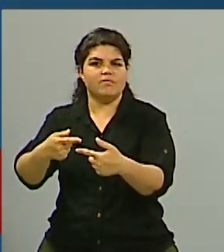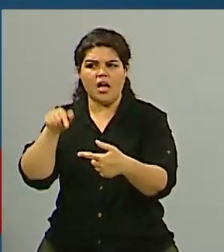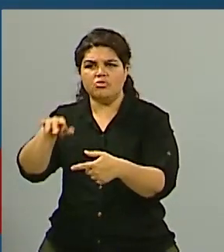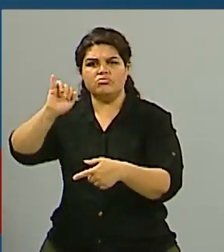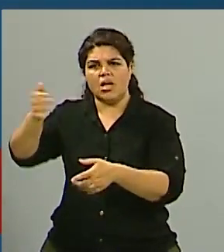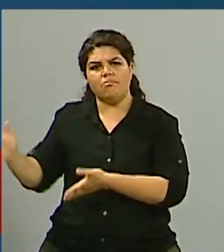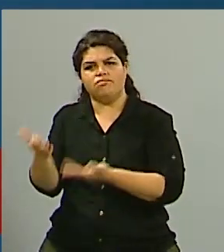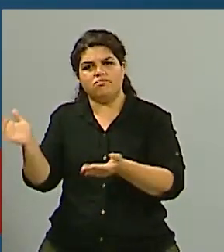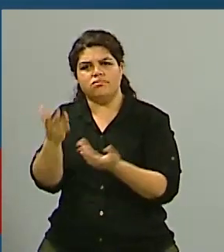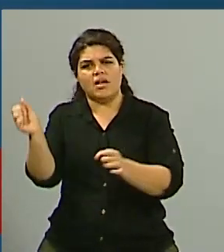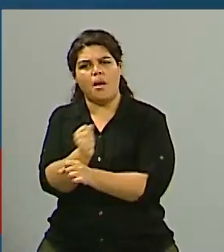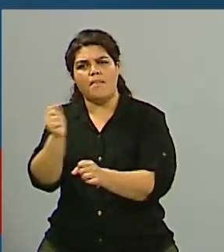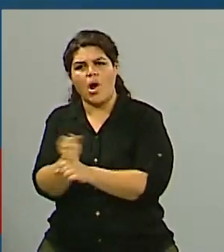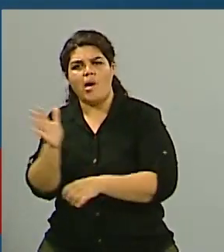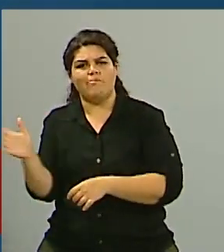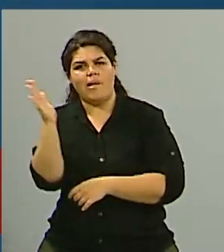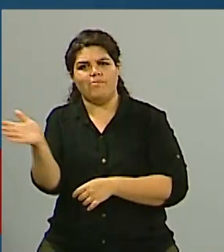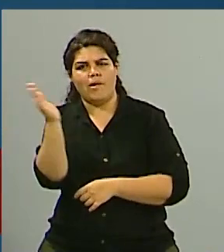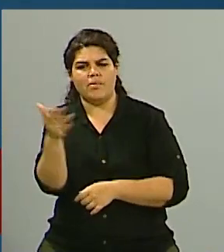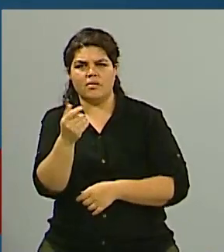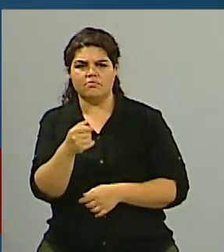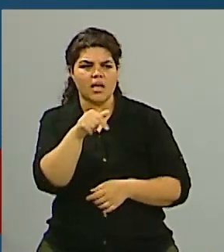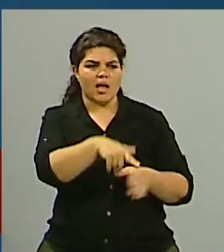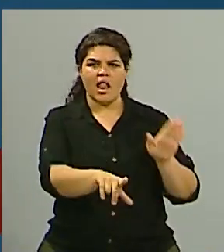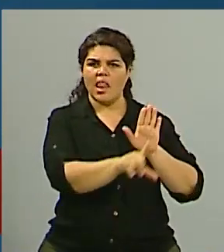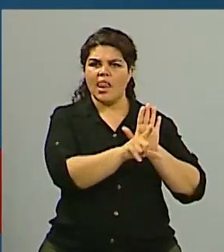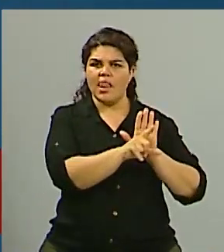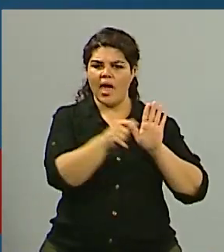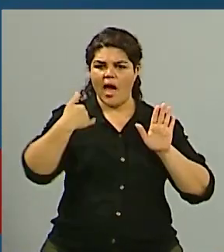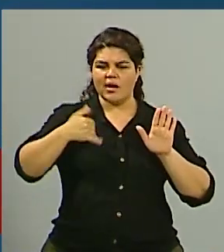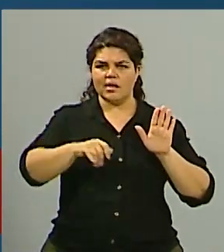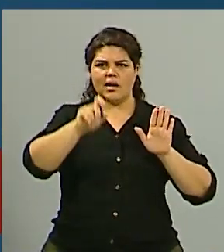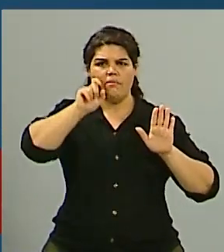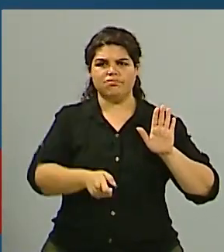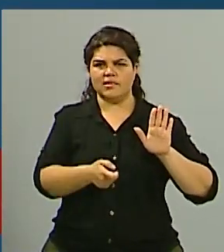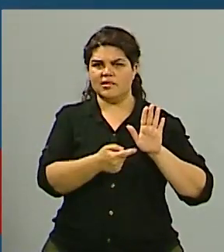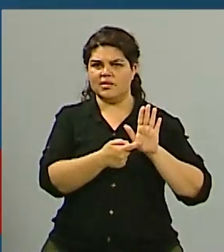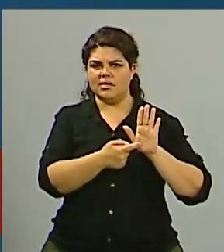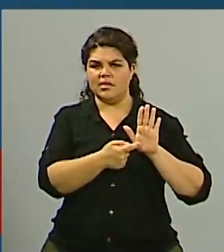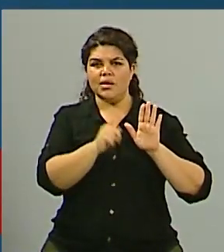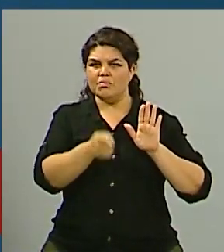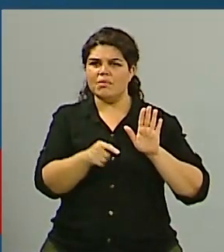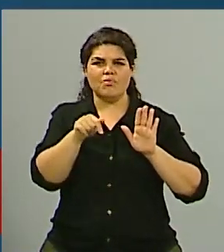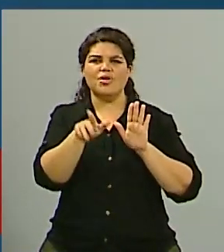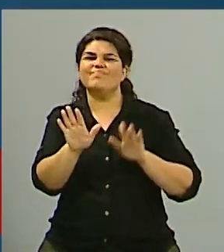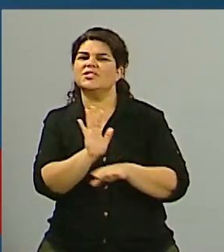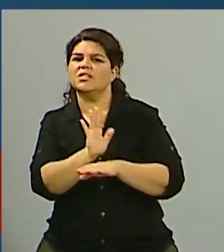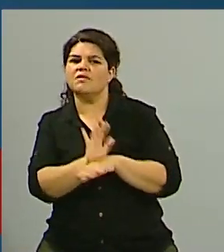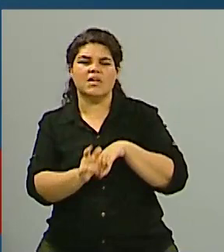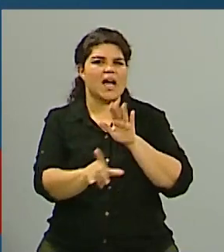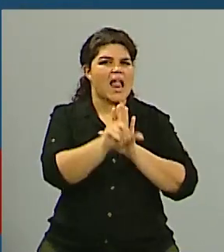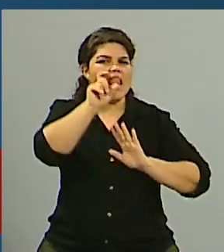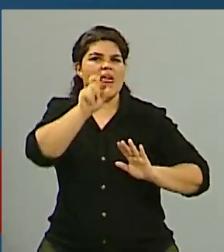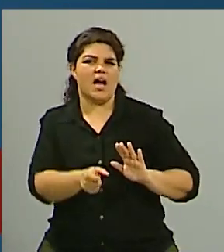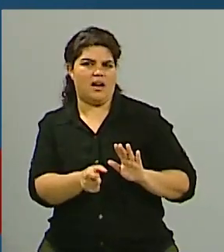nacional argentino, la legislación argentina, que considera que esa pesca es ilegal. Y por